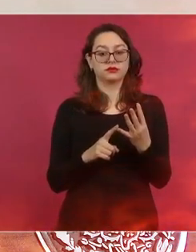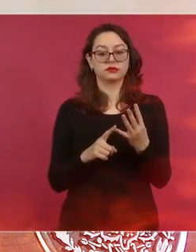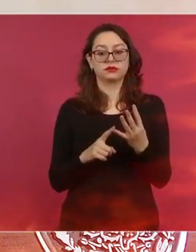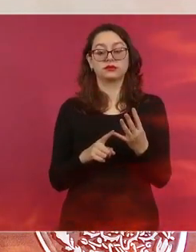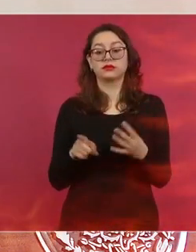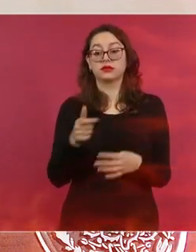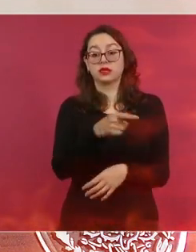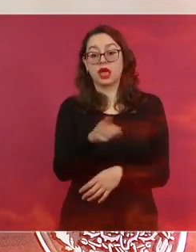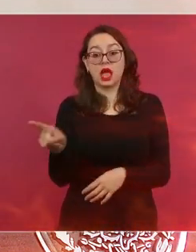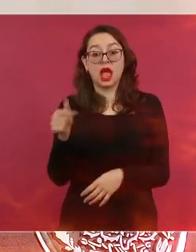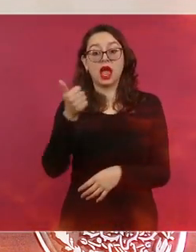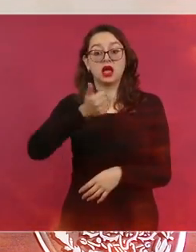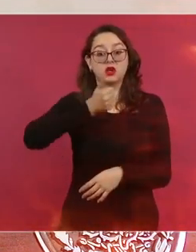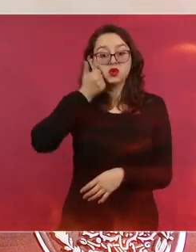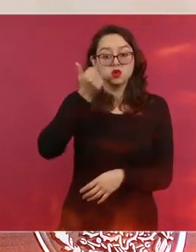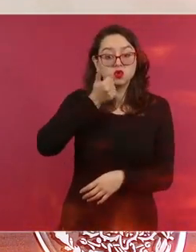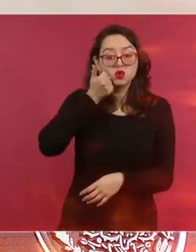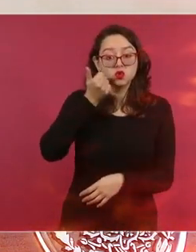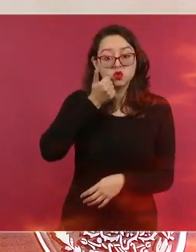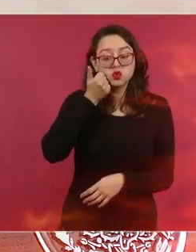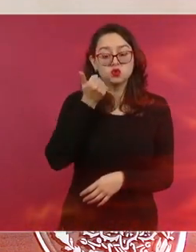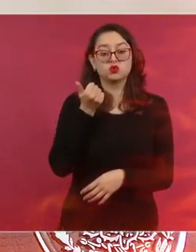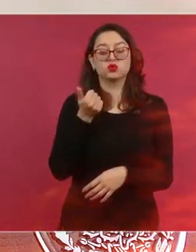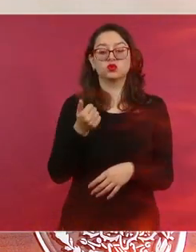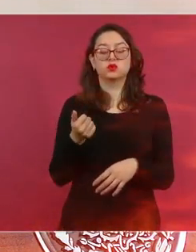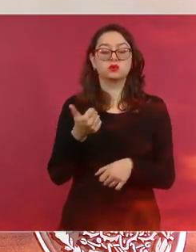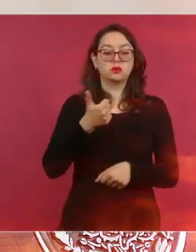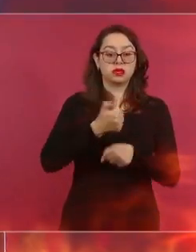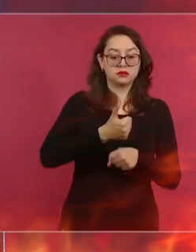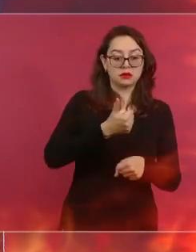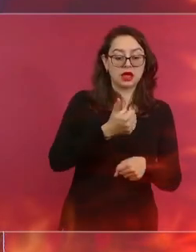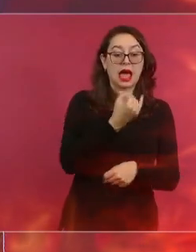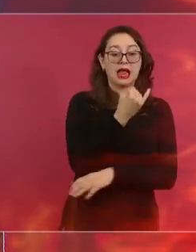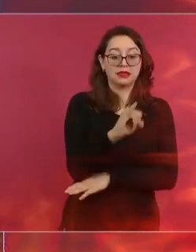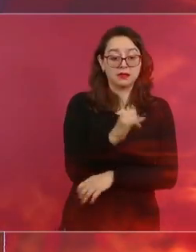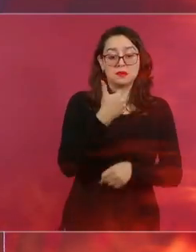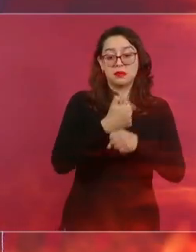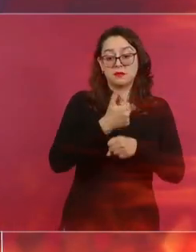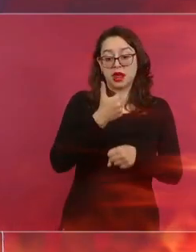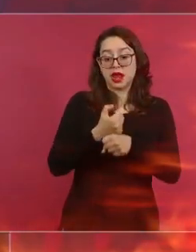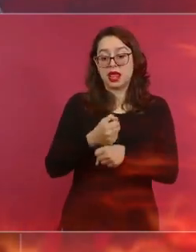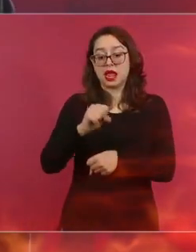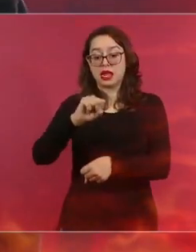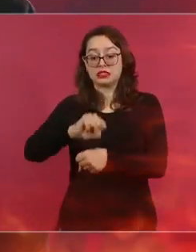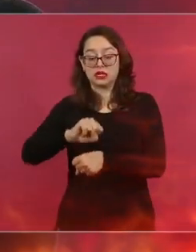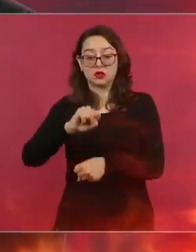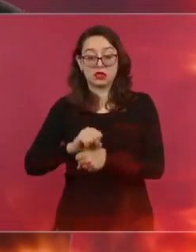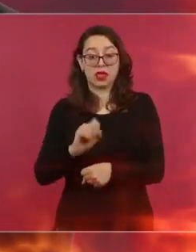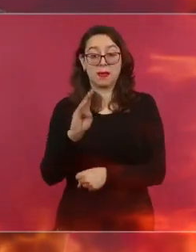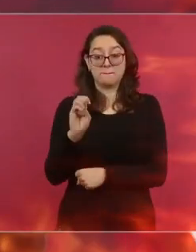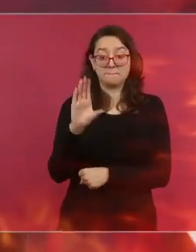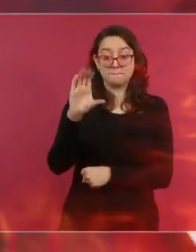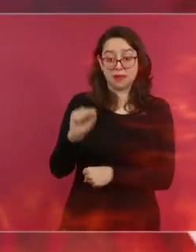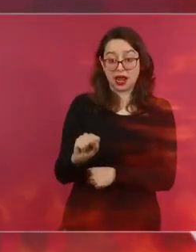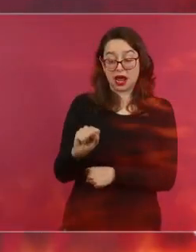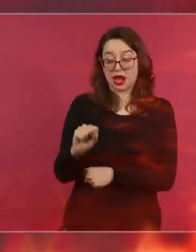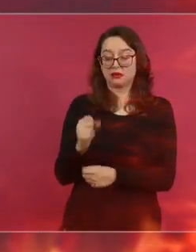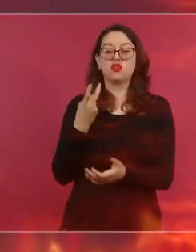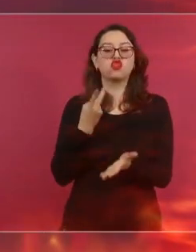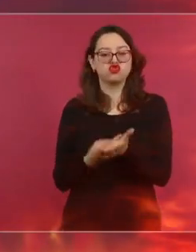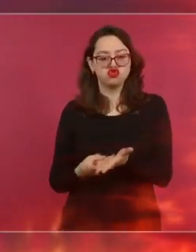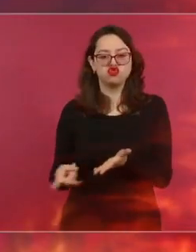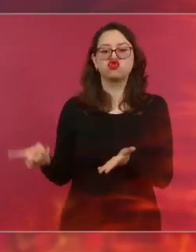abastecimiento y mejoramiento de las líneas de distribución de agua, drenaje y arreglo de calles. No van a cobrar